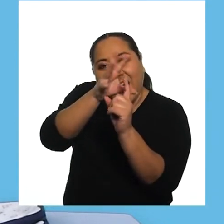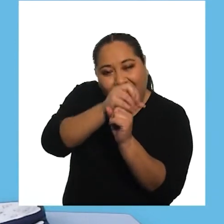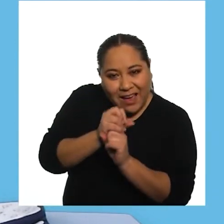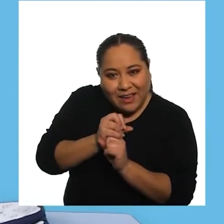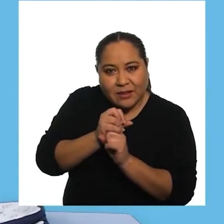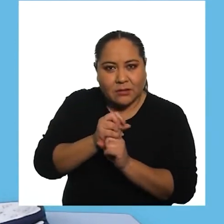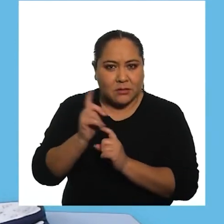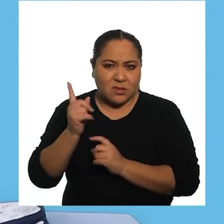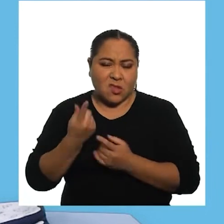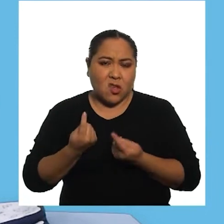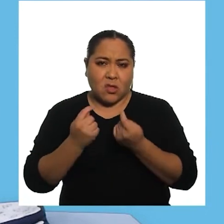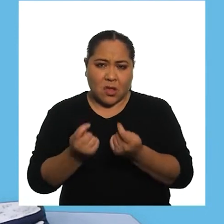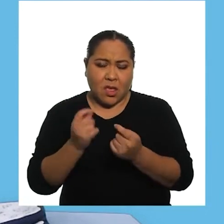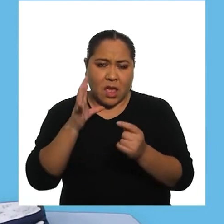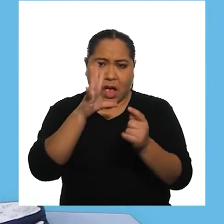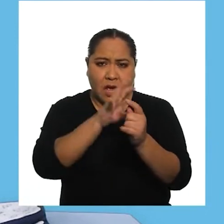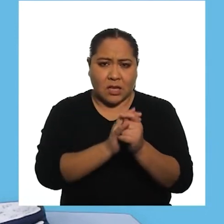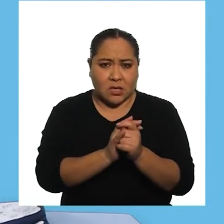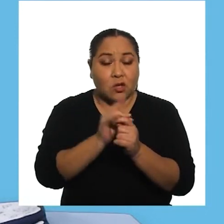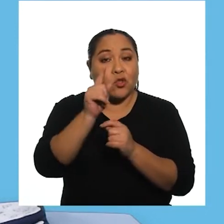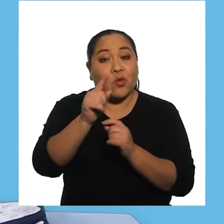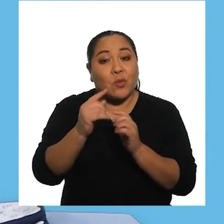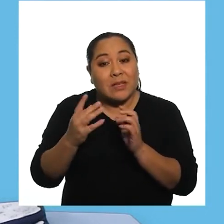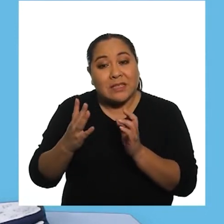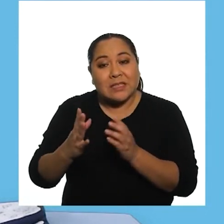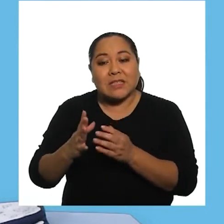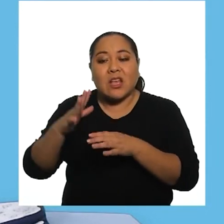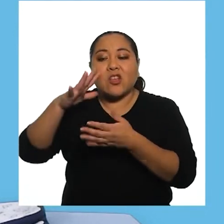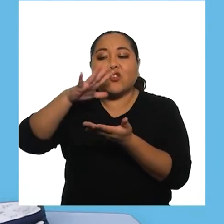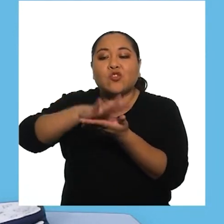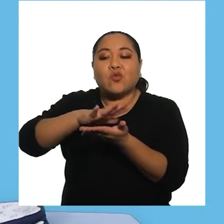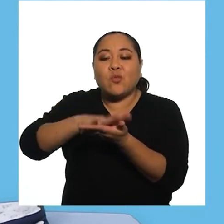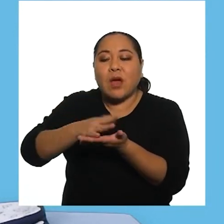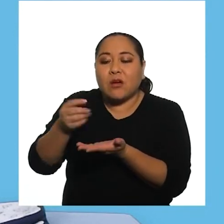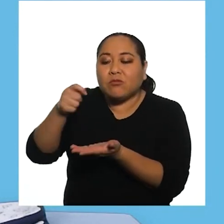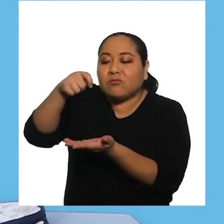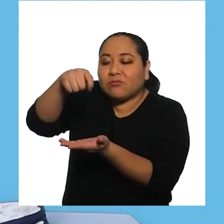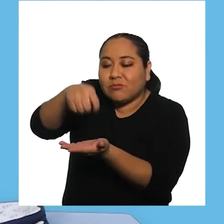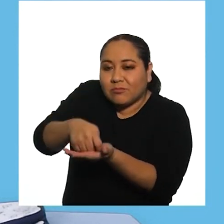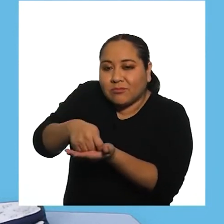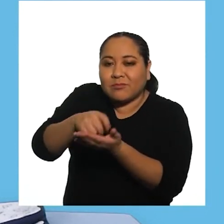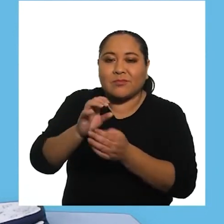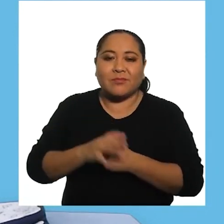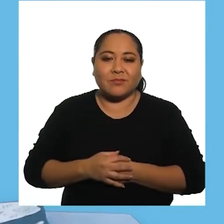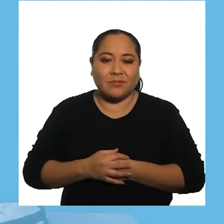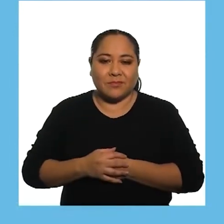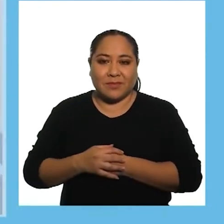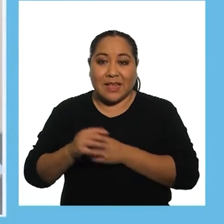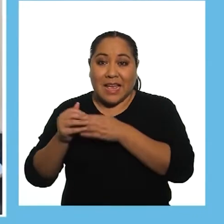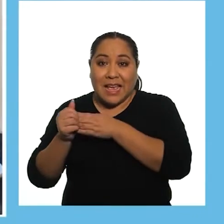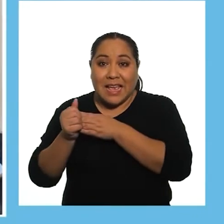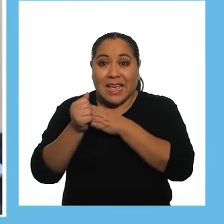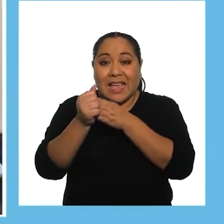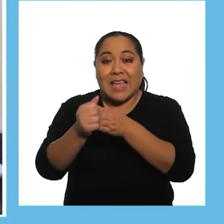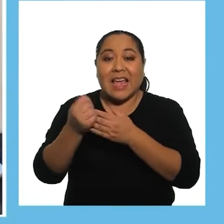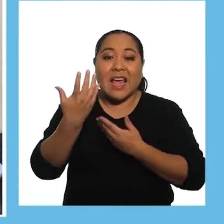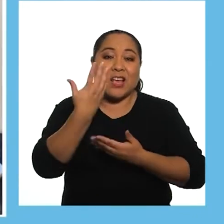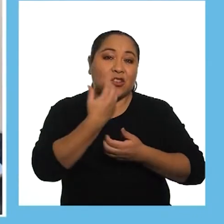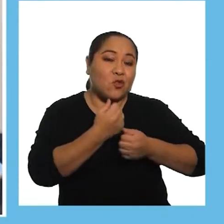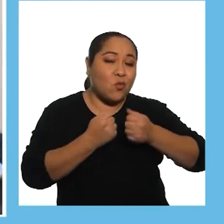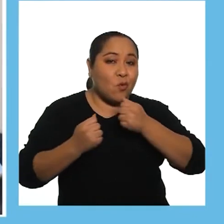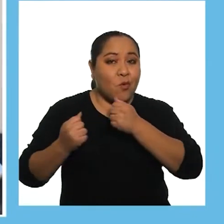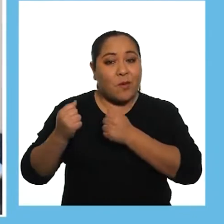manos Si no intenta alcanzarlo, puedes ponerlo sobre sus manos Guía sus